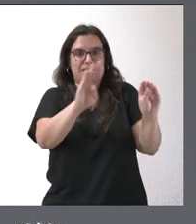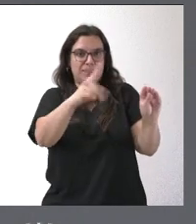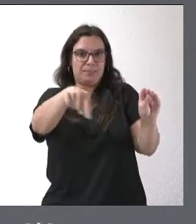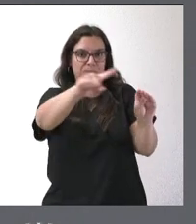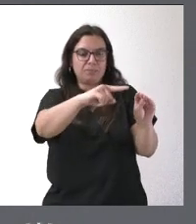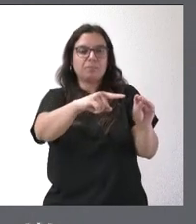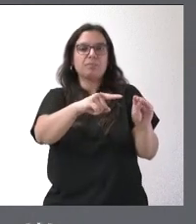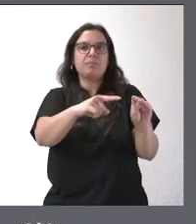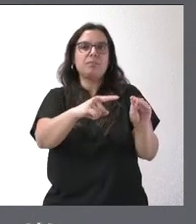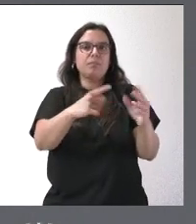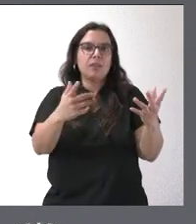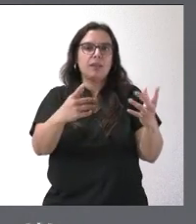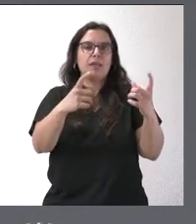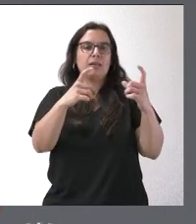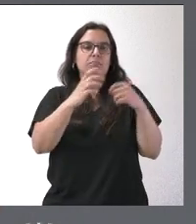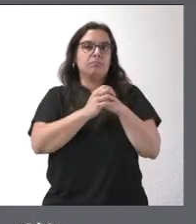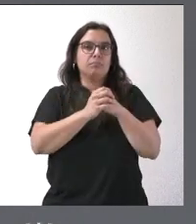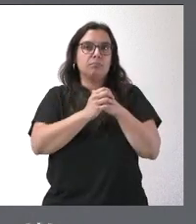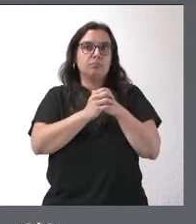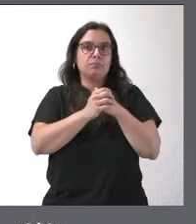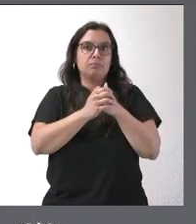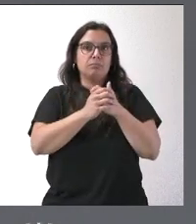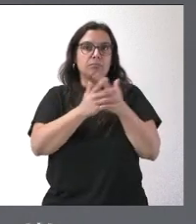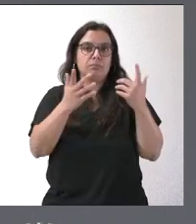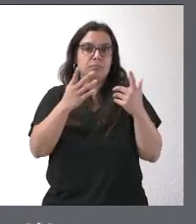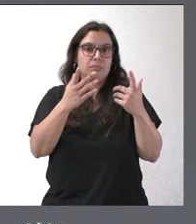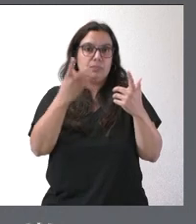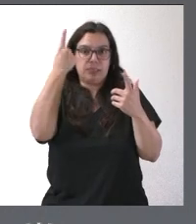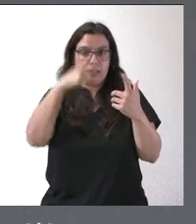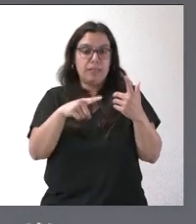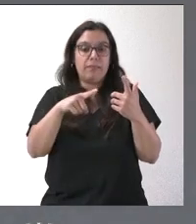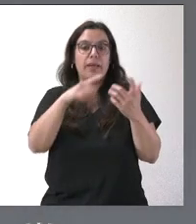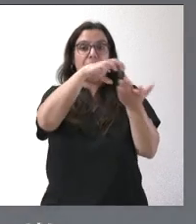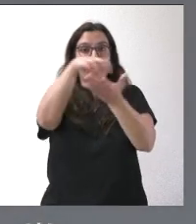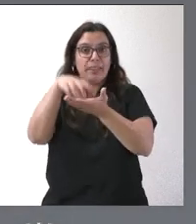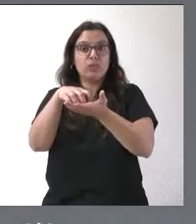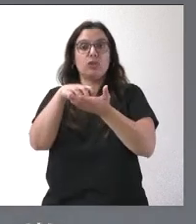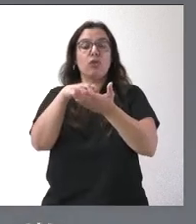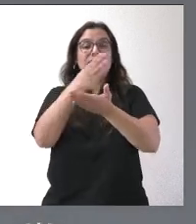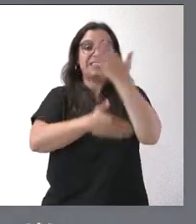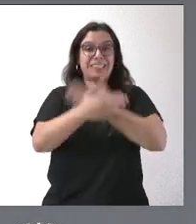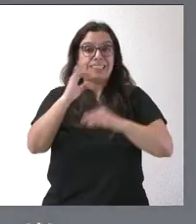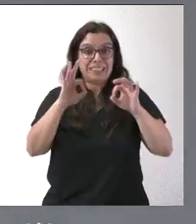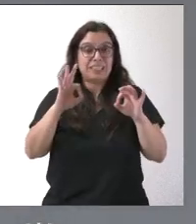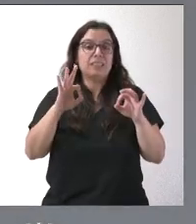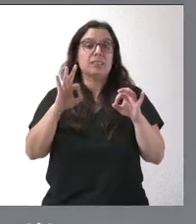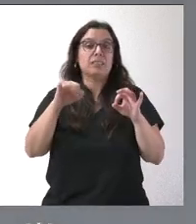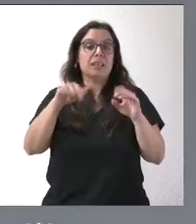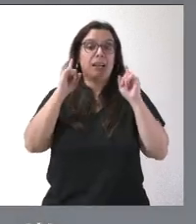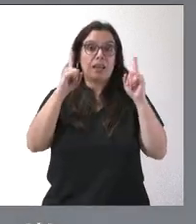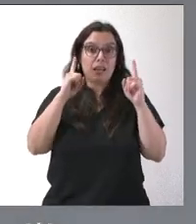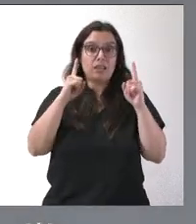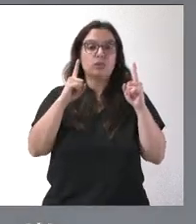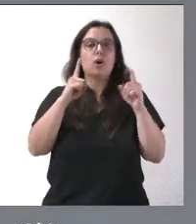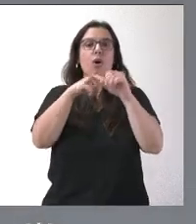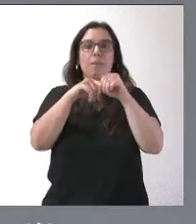con sus entidades. Como usted sabe, los centros de discapacidad, en este caso existen